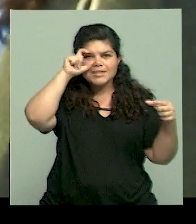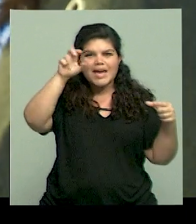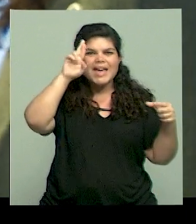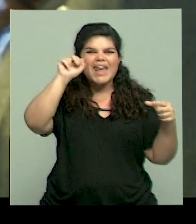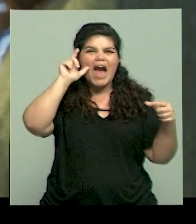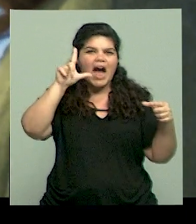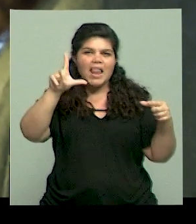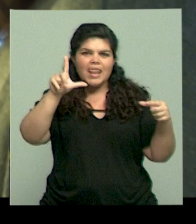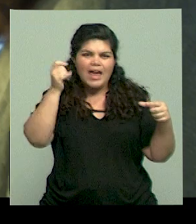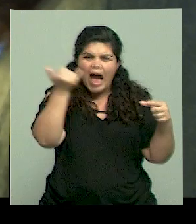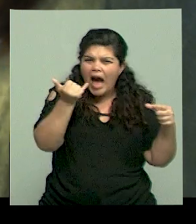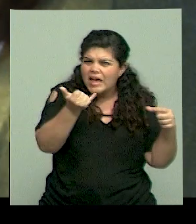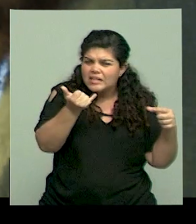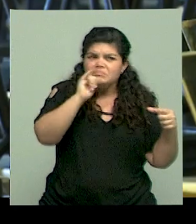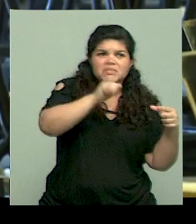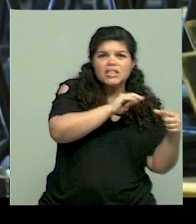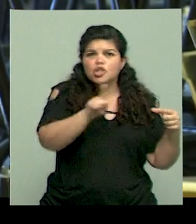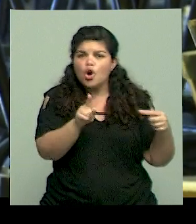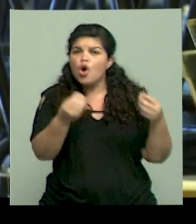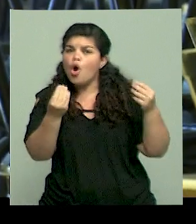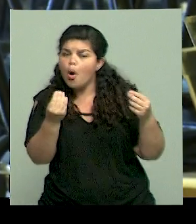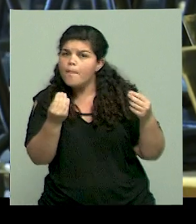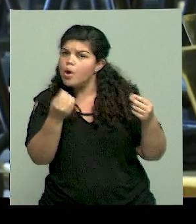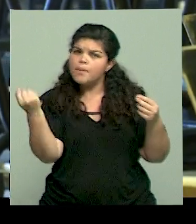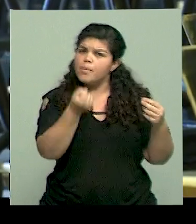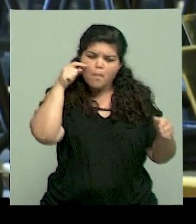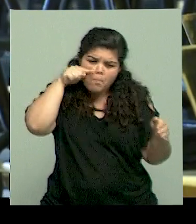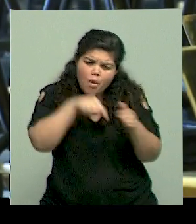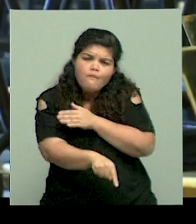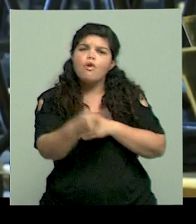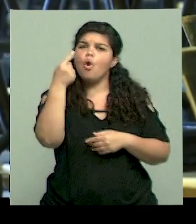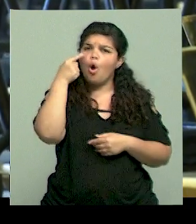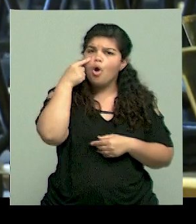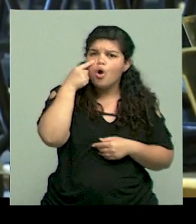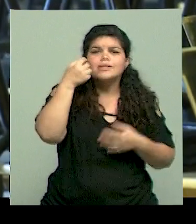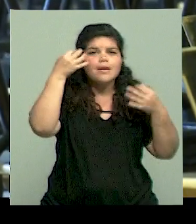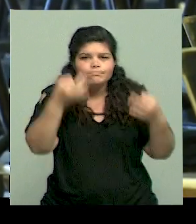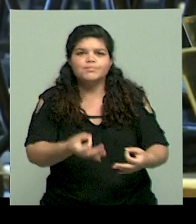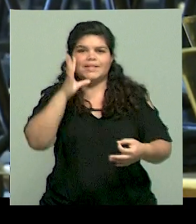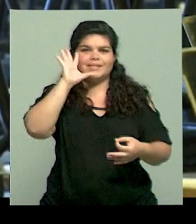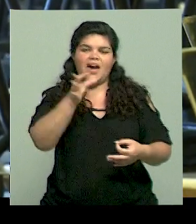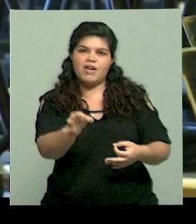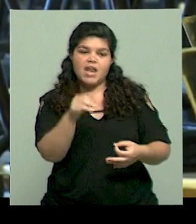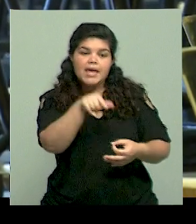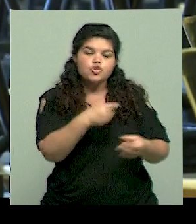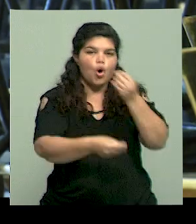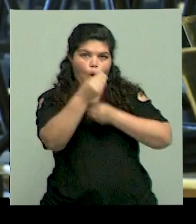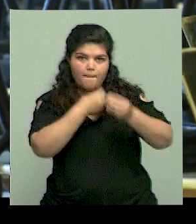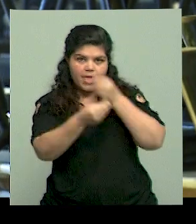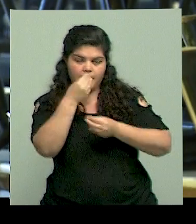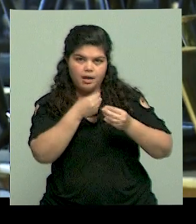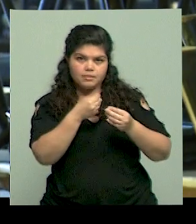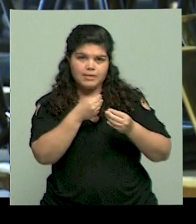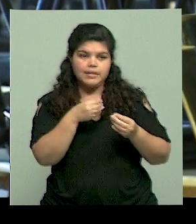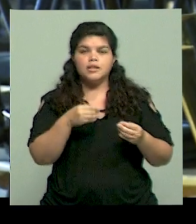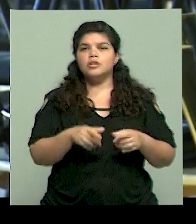Es eso, que uno como que se queda con la... Hasta la publicidad de la marca y te dice, no, esto es sano. Entonces, ¿cómo esto